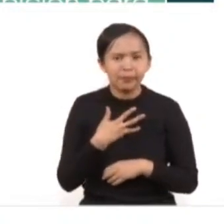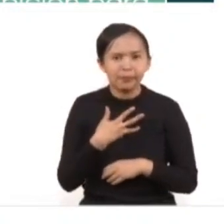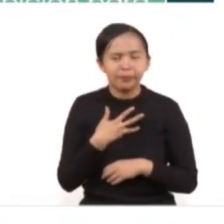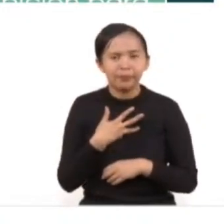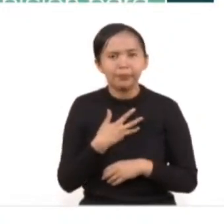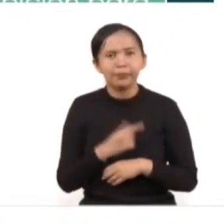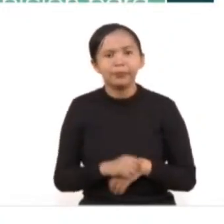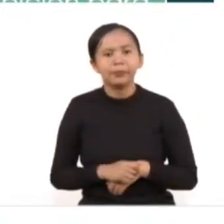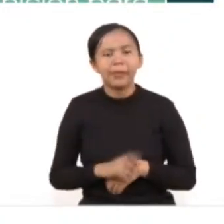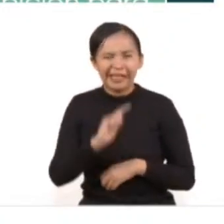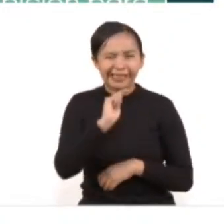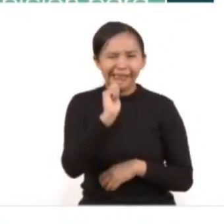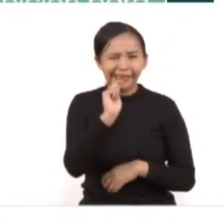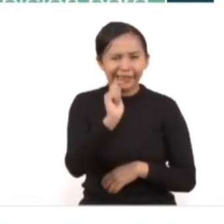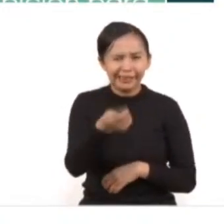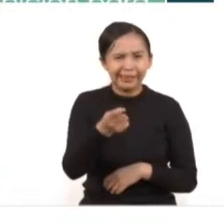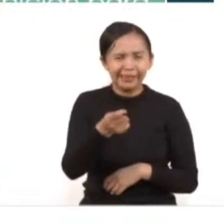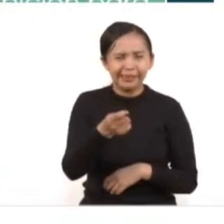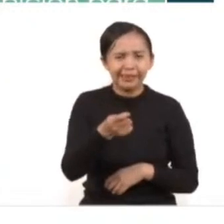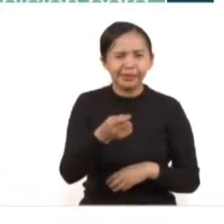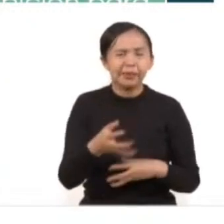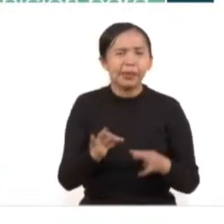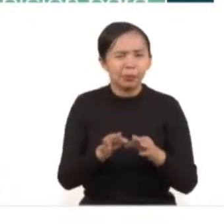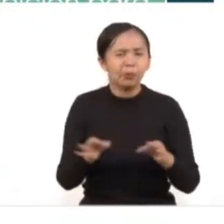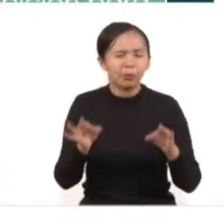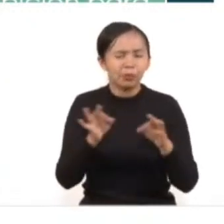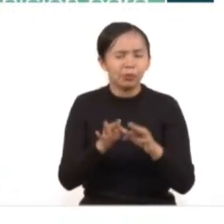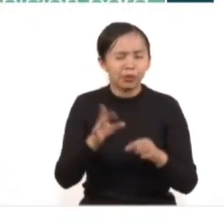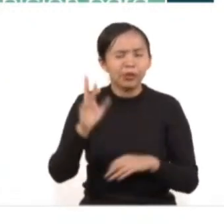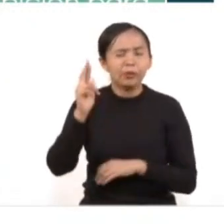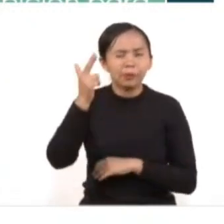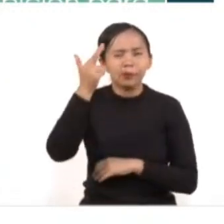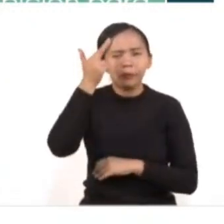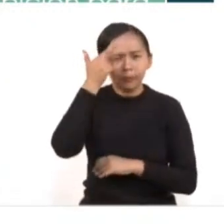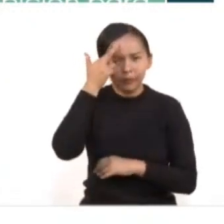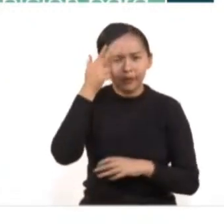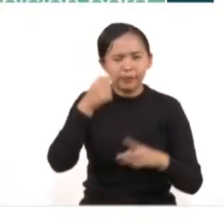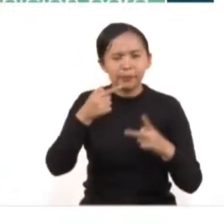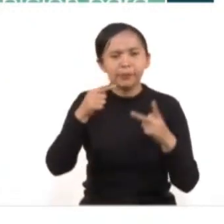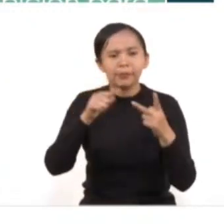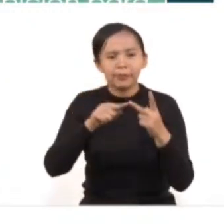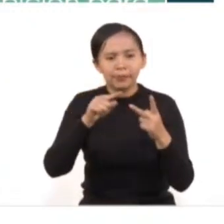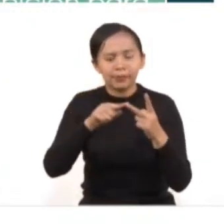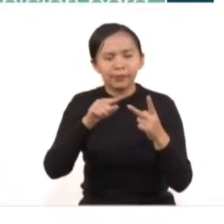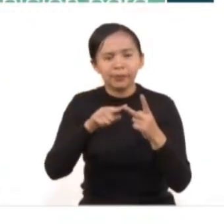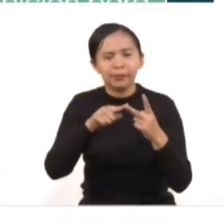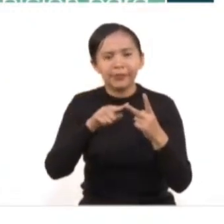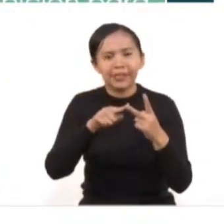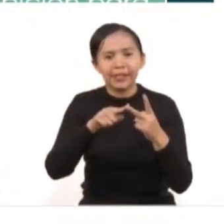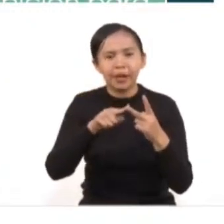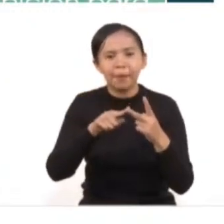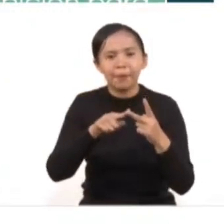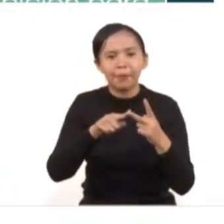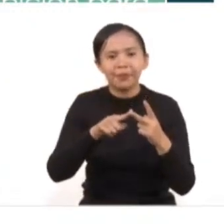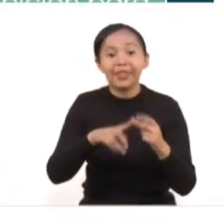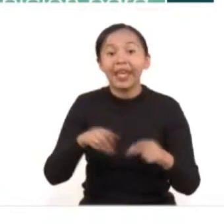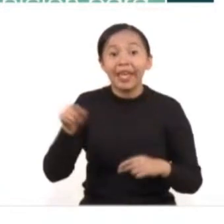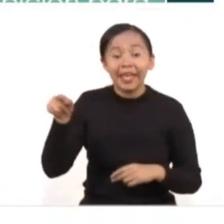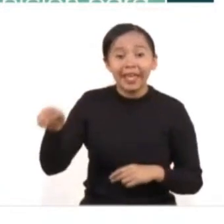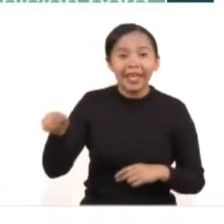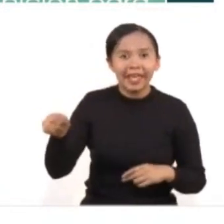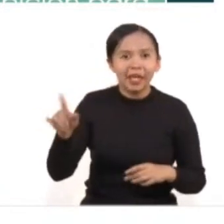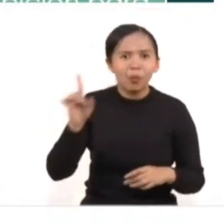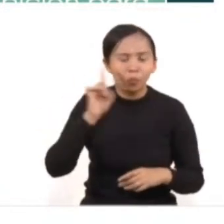sentido, es importante también considerar dentro de estas medidas la prohibición de acercarse o